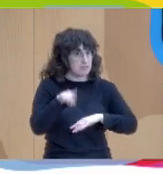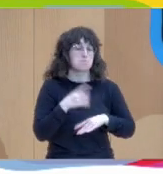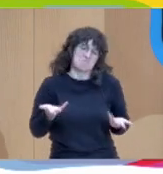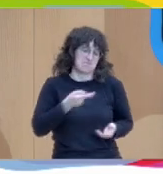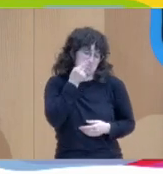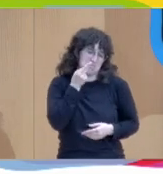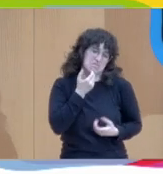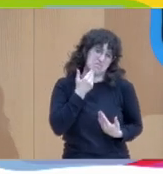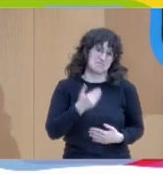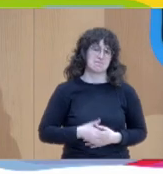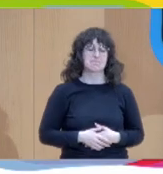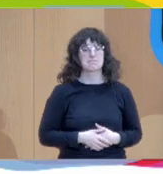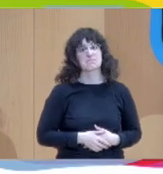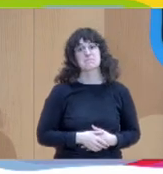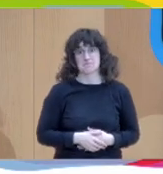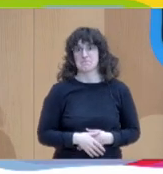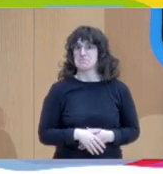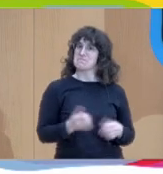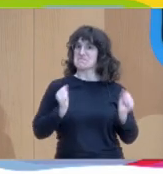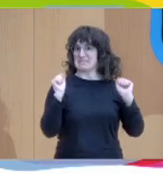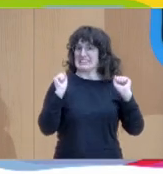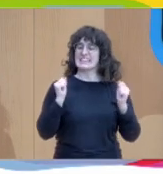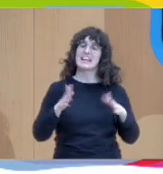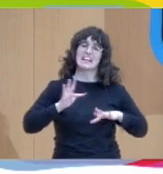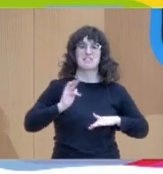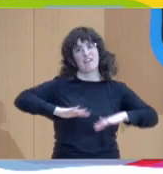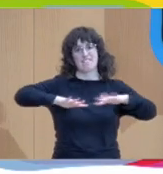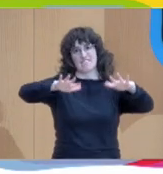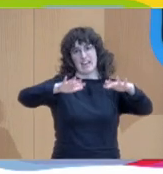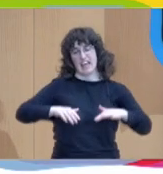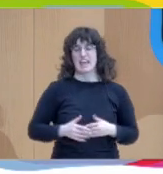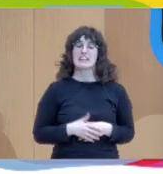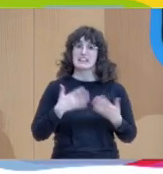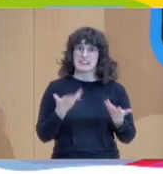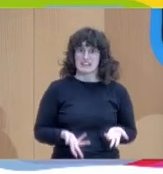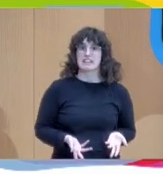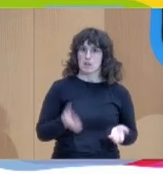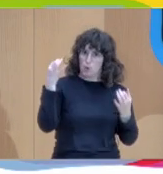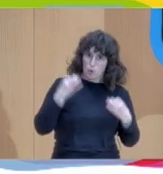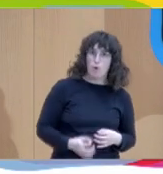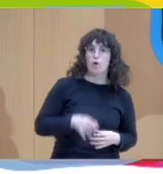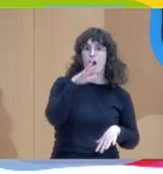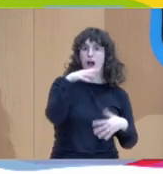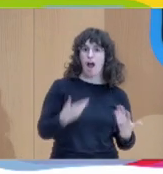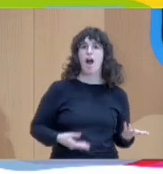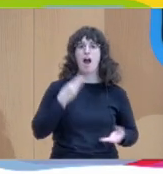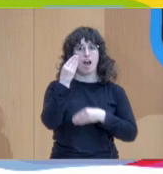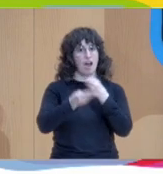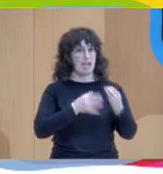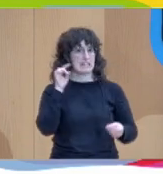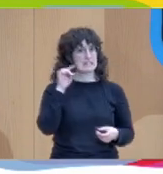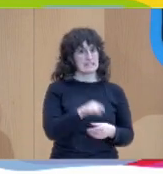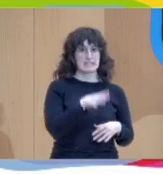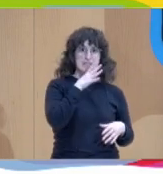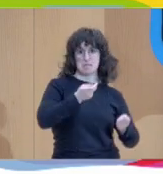Gracias. Es energía y acción que es precisamente lo que vamos a hacer ahora. Nos has creado, nos habéis creado la energía, ahora